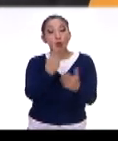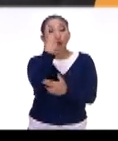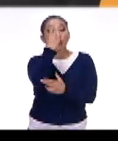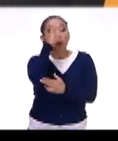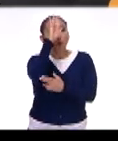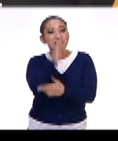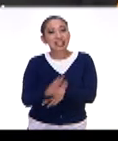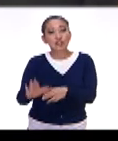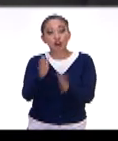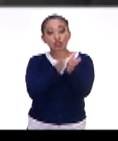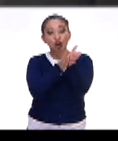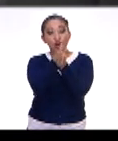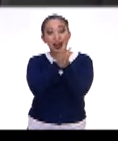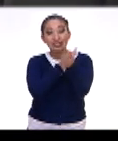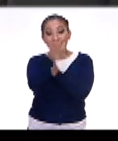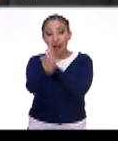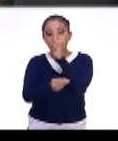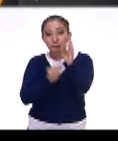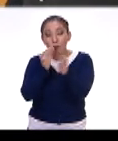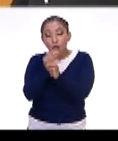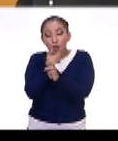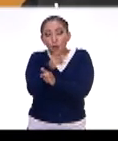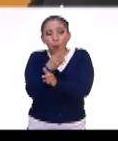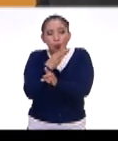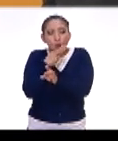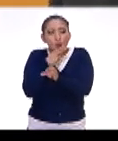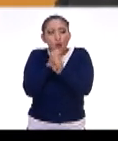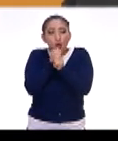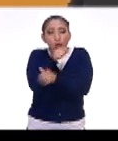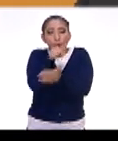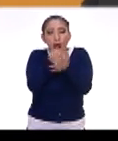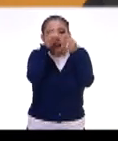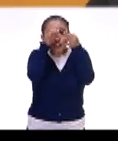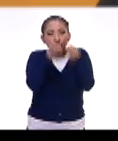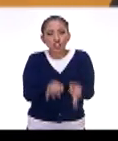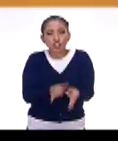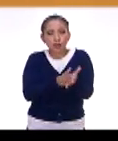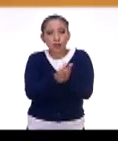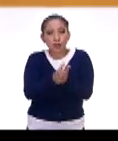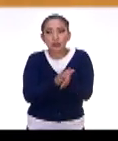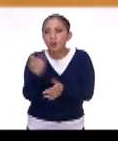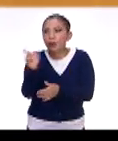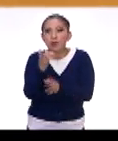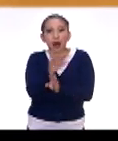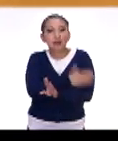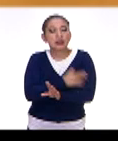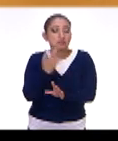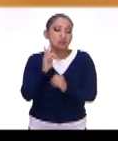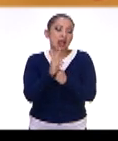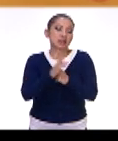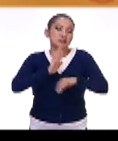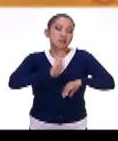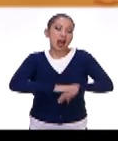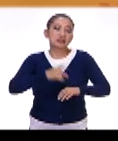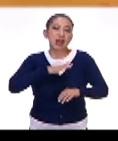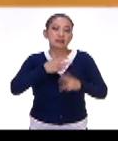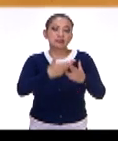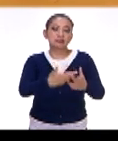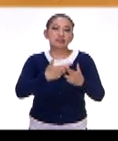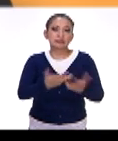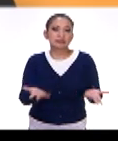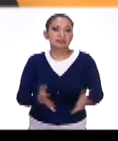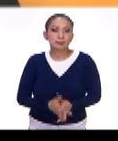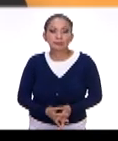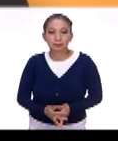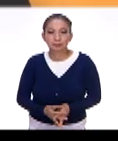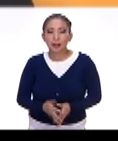1% de chocolate a nivel mundial y es uno de los lugares originarios del cacao. Claro, cuando éramos uno de los países que más lo producía, ¿no? Así es.